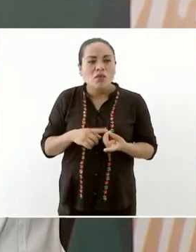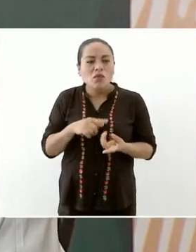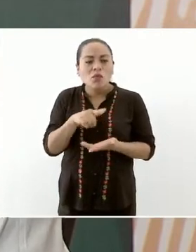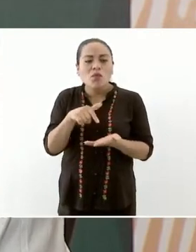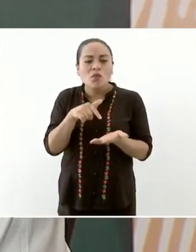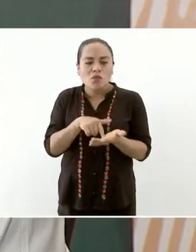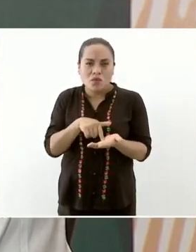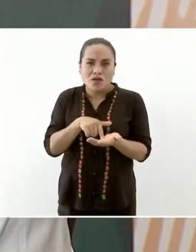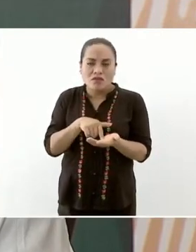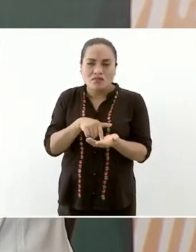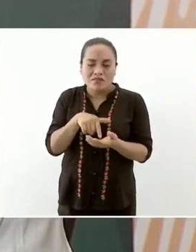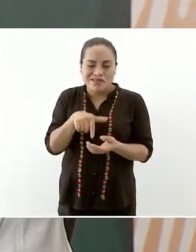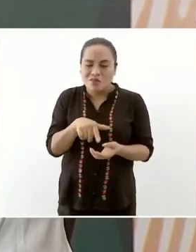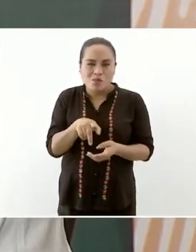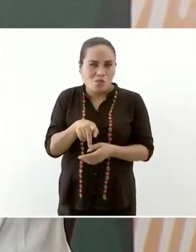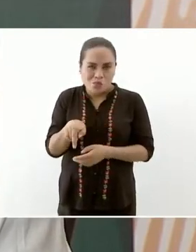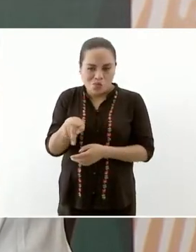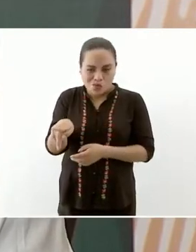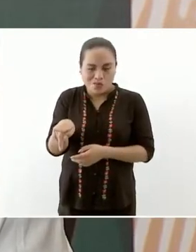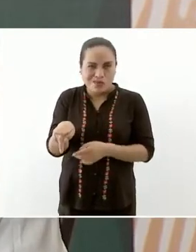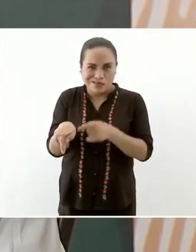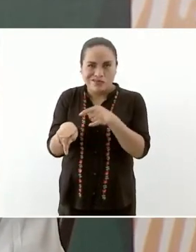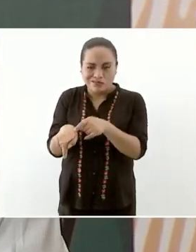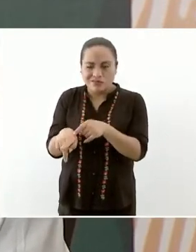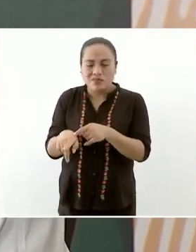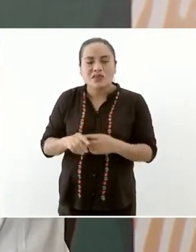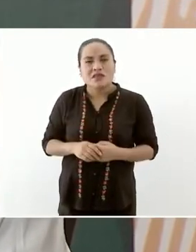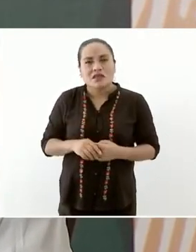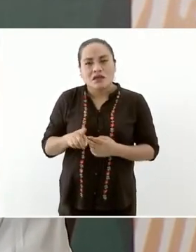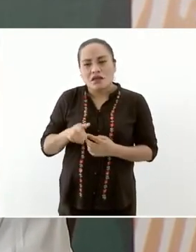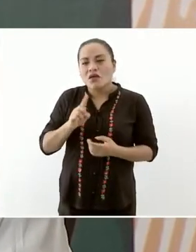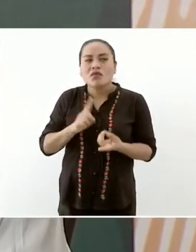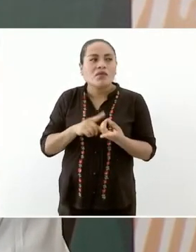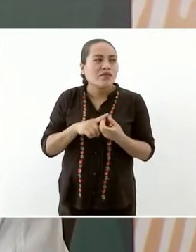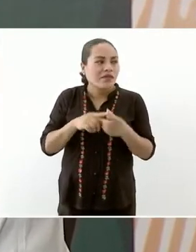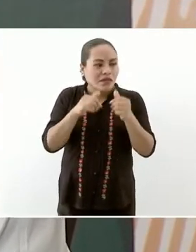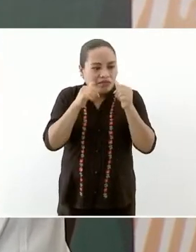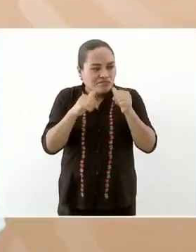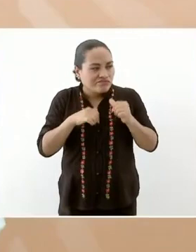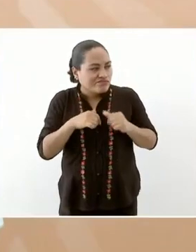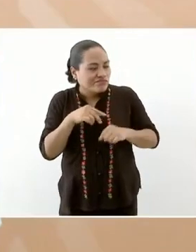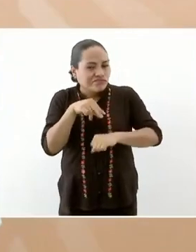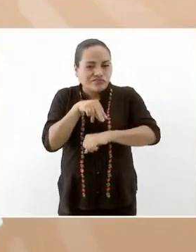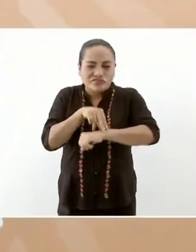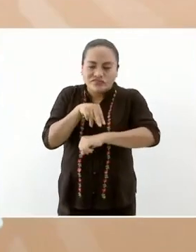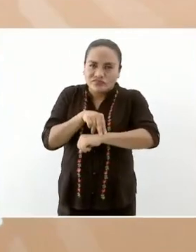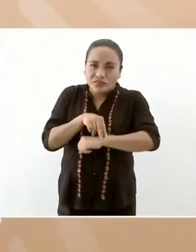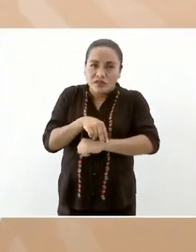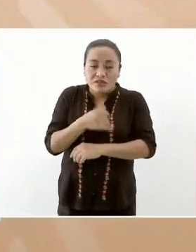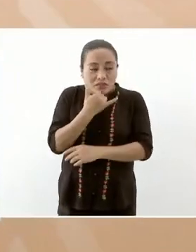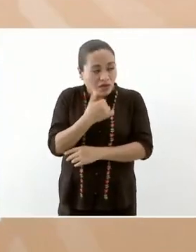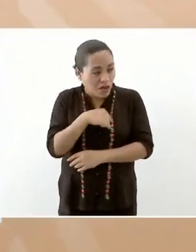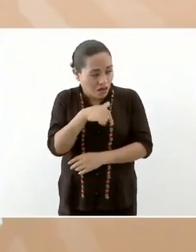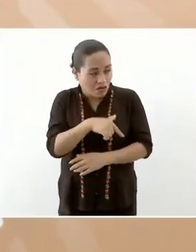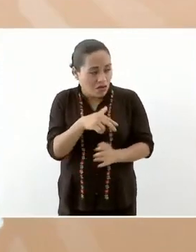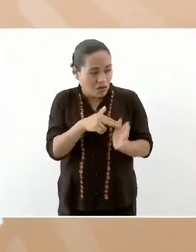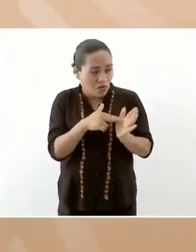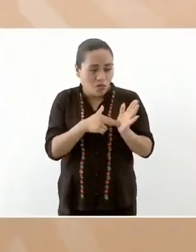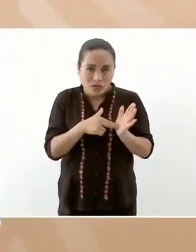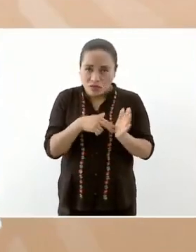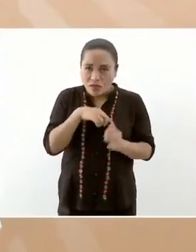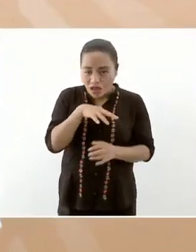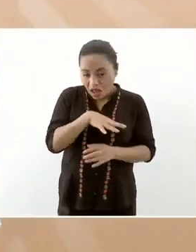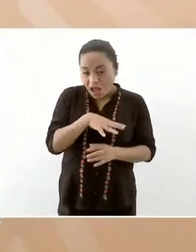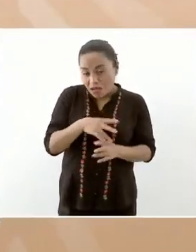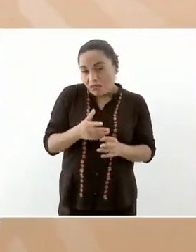maestro de la región o a lo mejor aquí en Huatulco hay alguna clínica